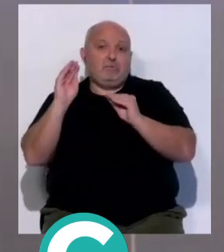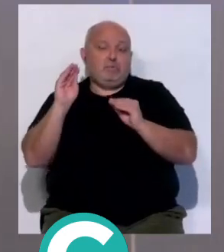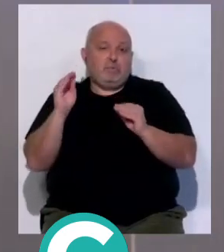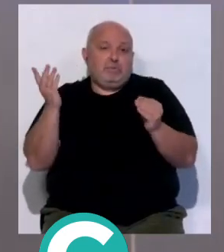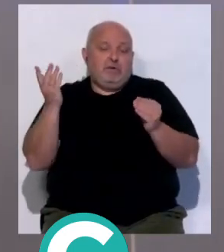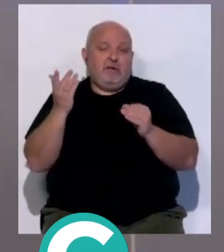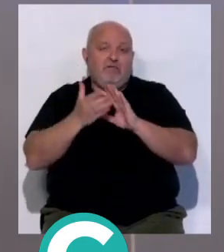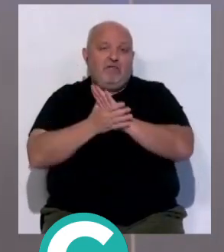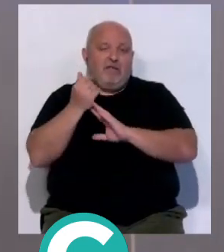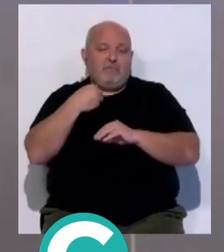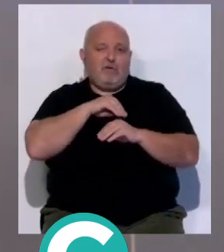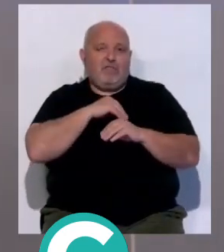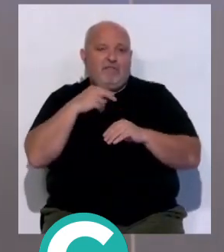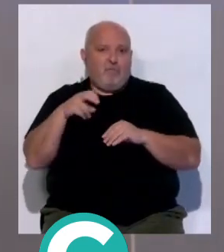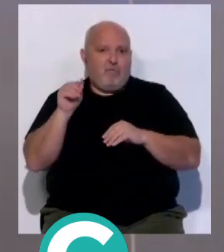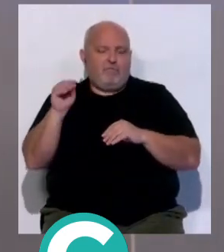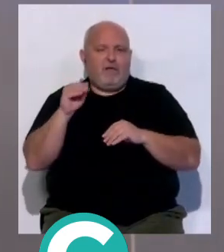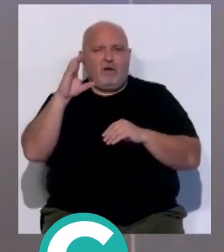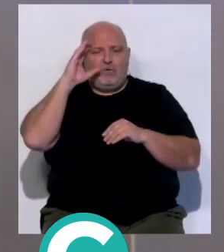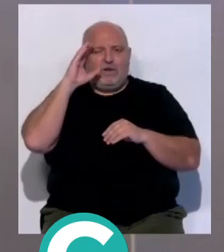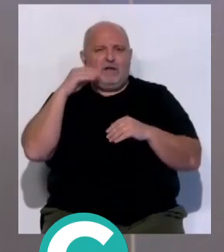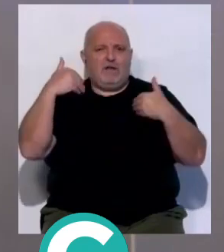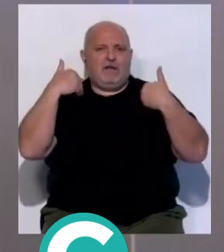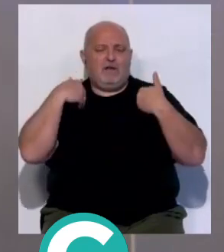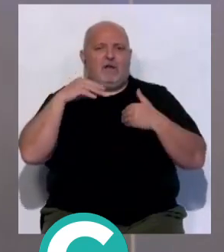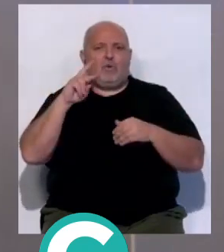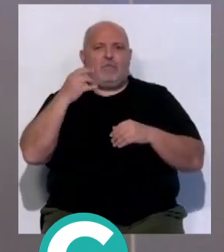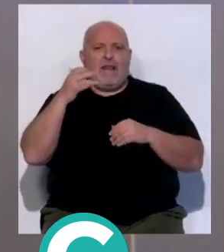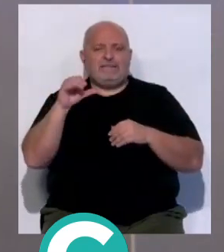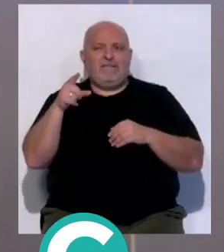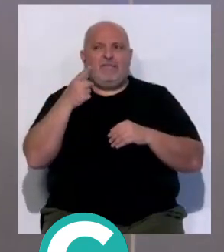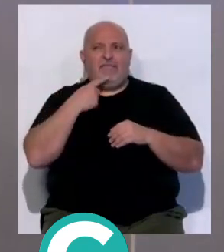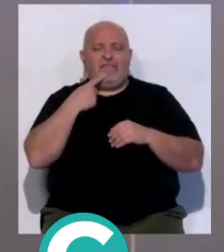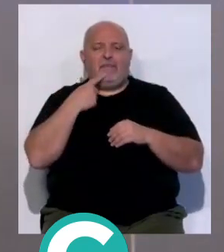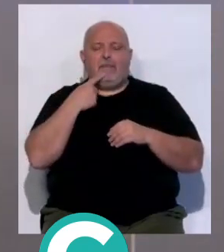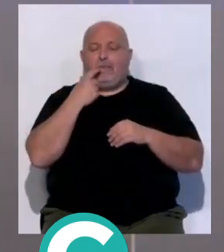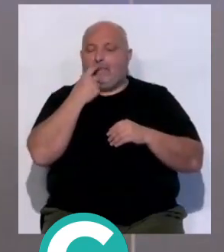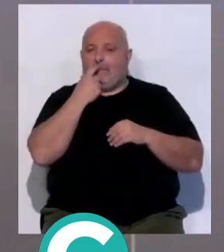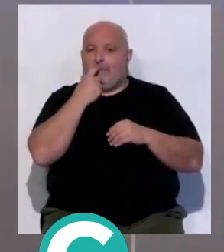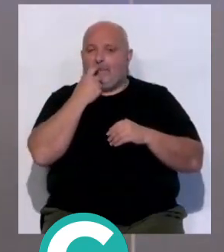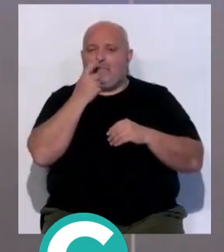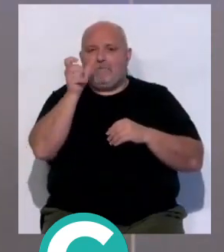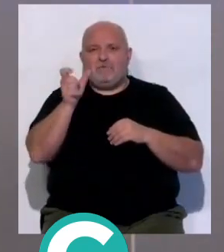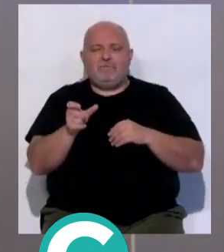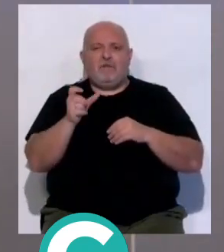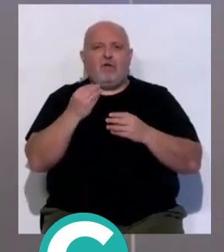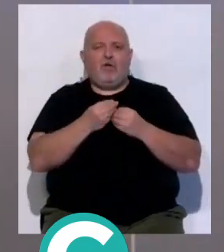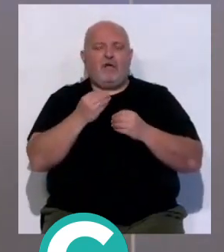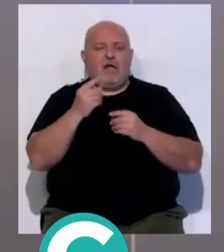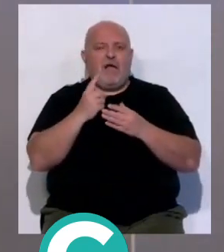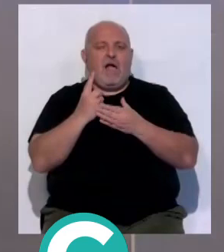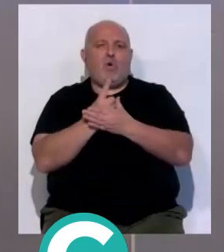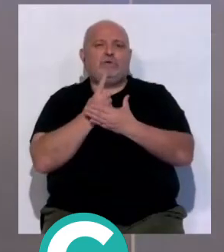la Real Federación Española de Fútbol. Vamos a escuchar a Luis Rubiales porque una persona con autismo